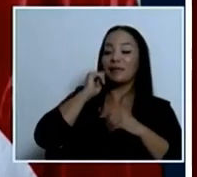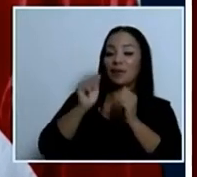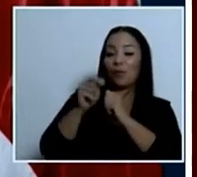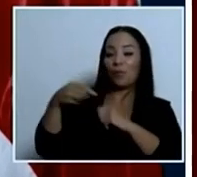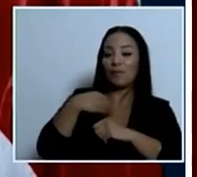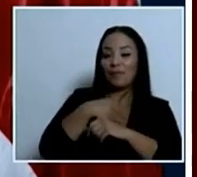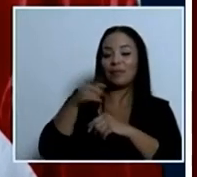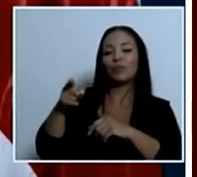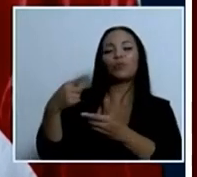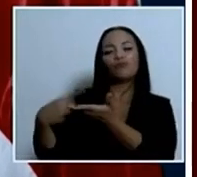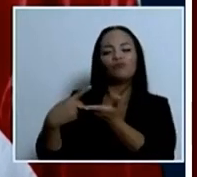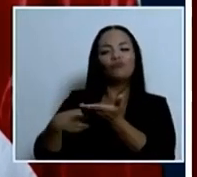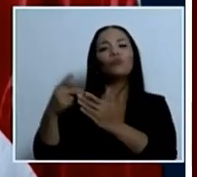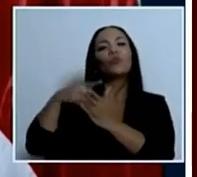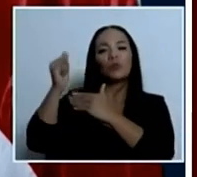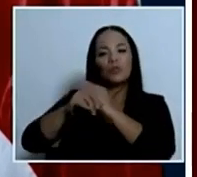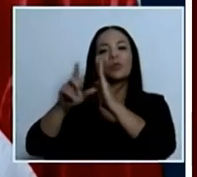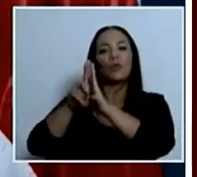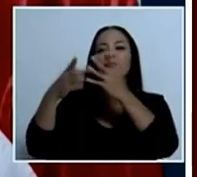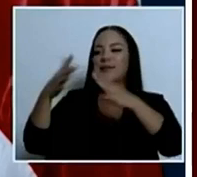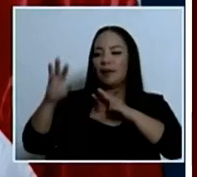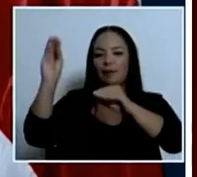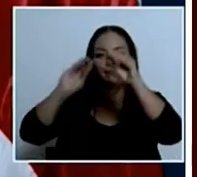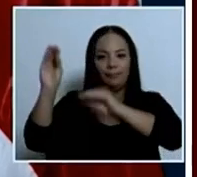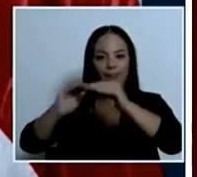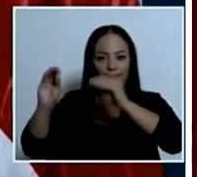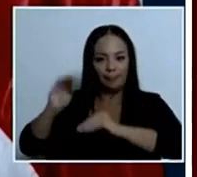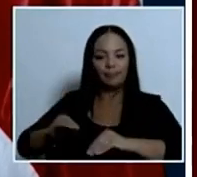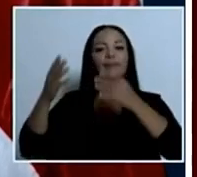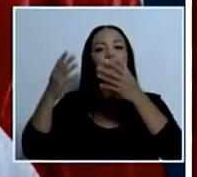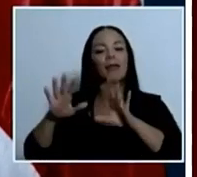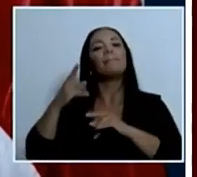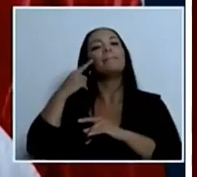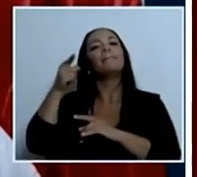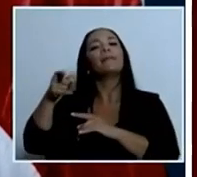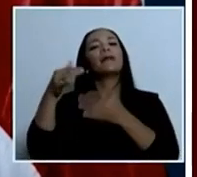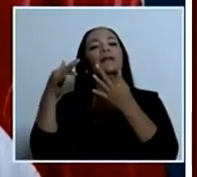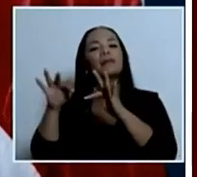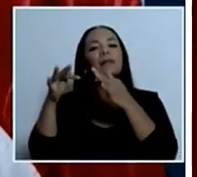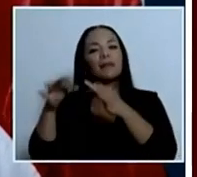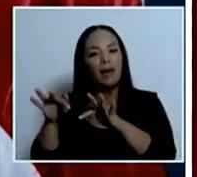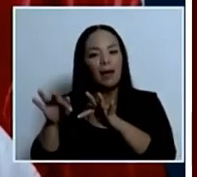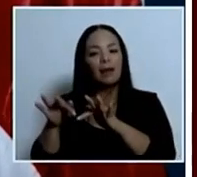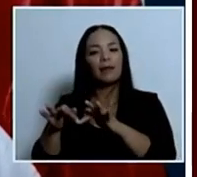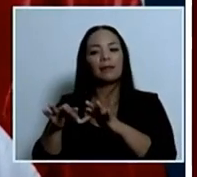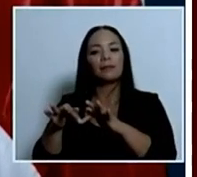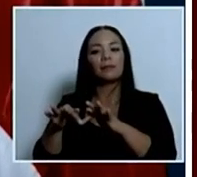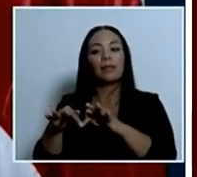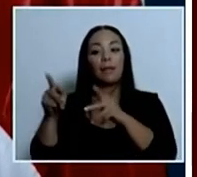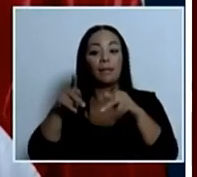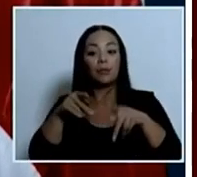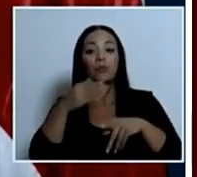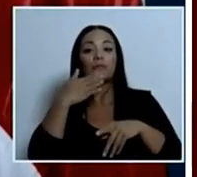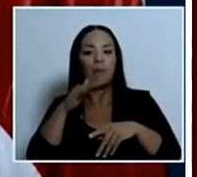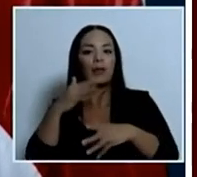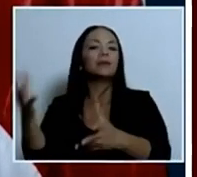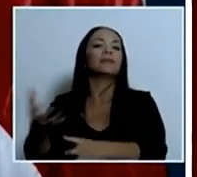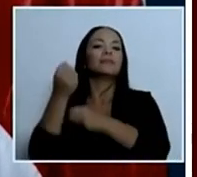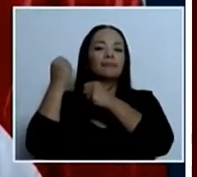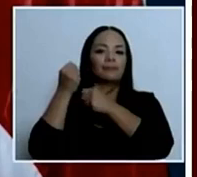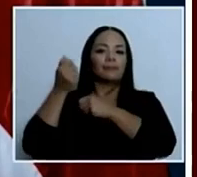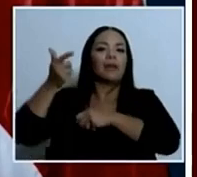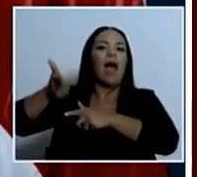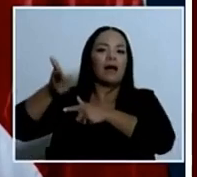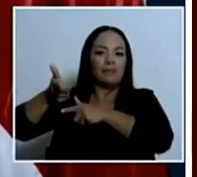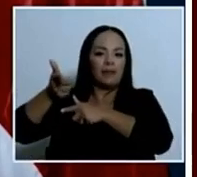un proyecto de ley que ya está redactado precisamente para tratar de quitarle a los malos las armas y a